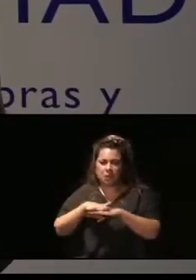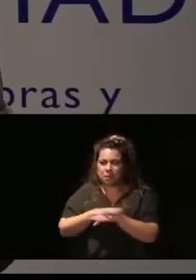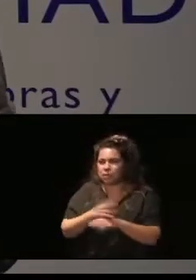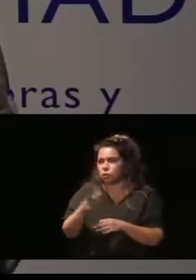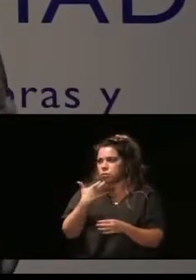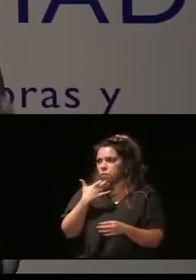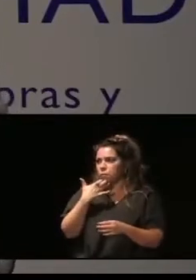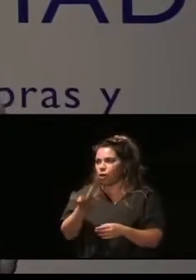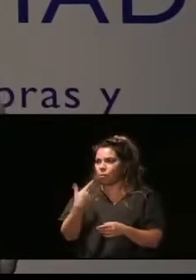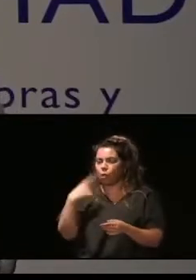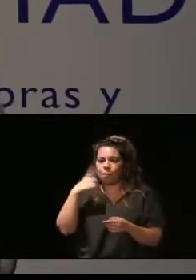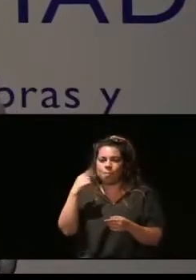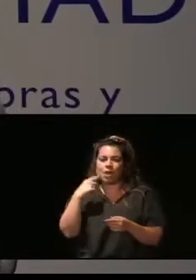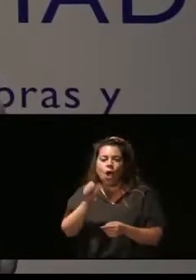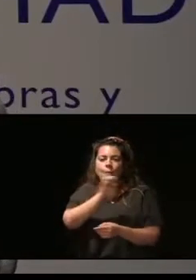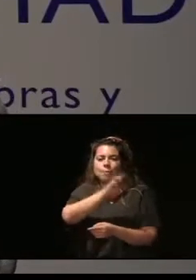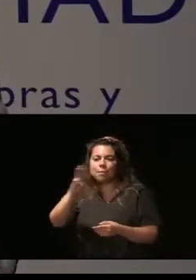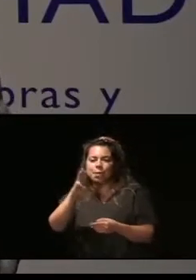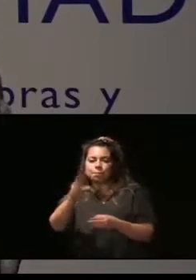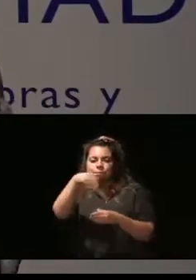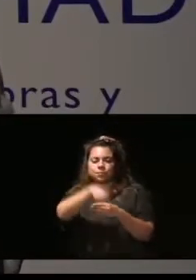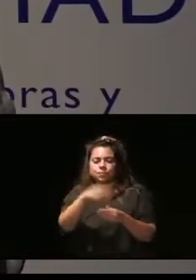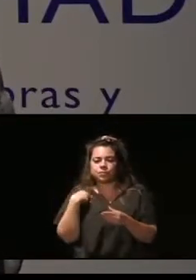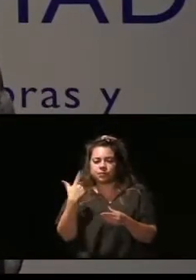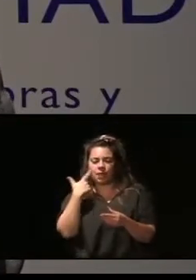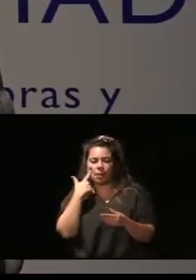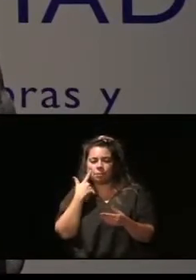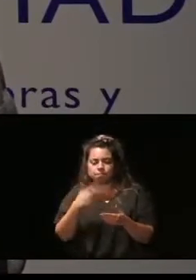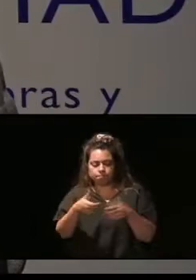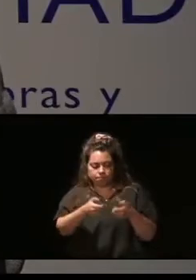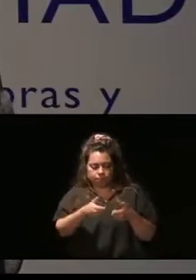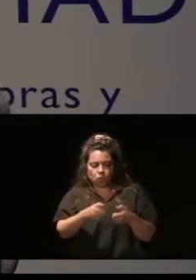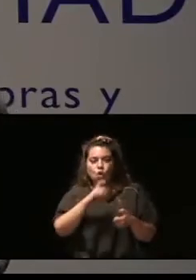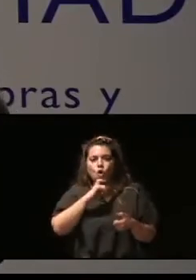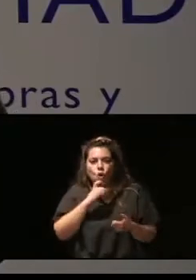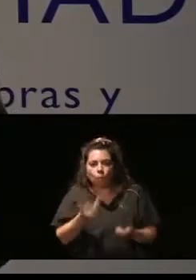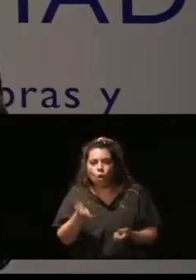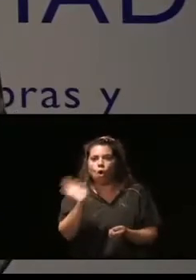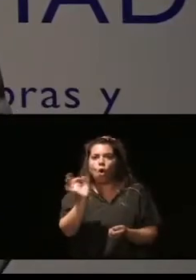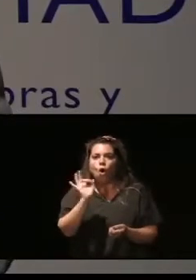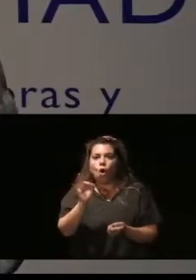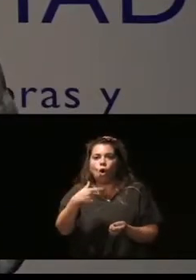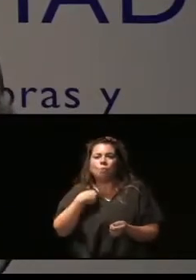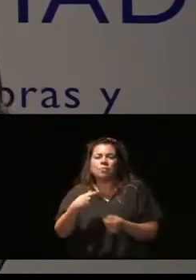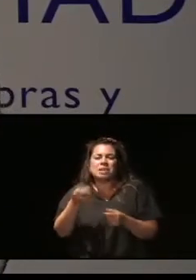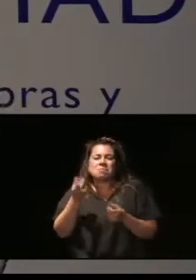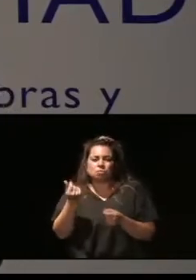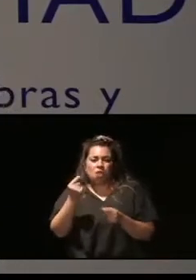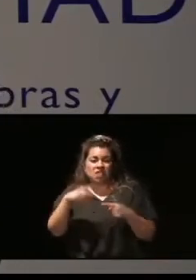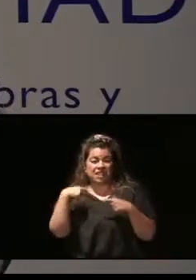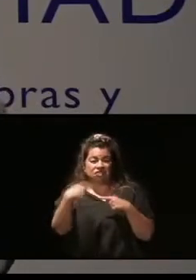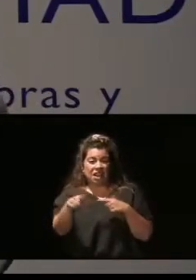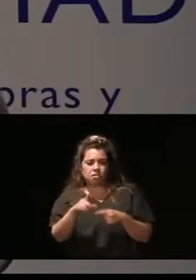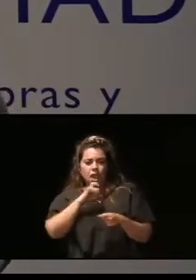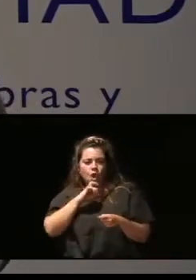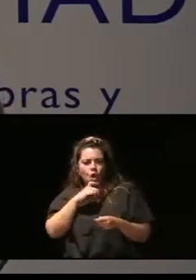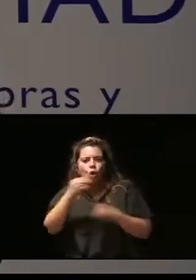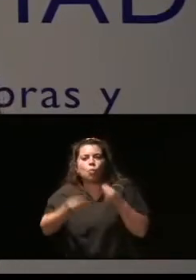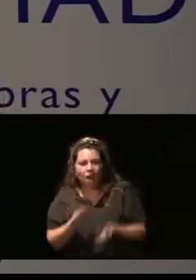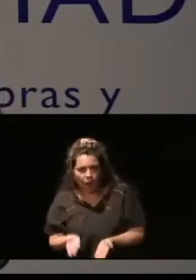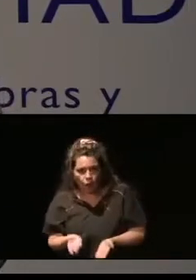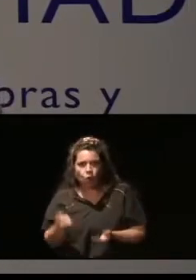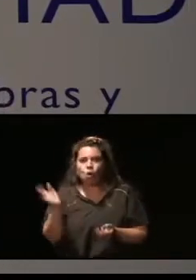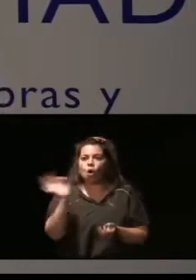manejar las aplicaciones informáticas, cómo realizar transferencias. También incluso se les enseñó cómo